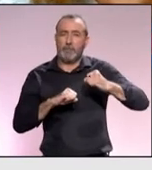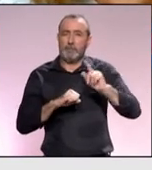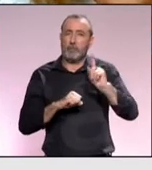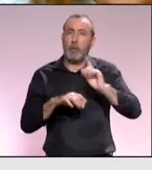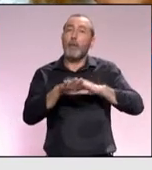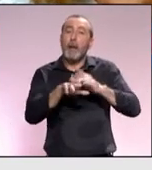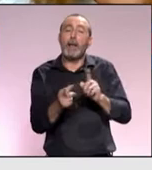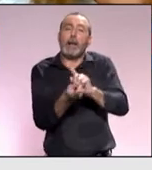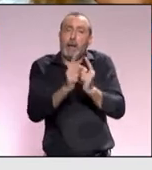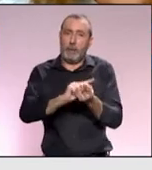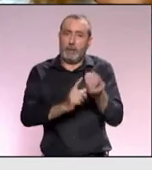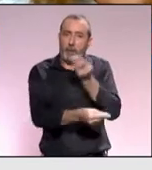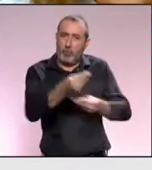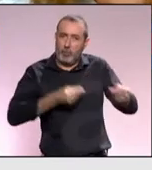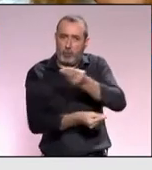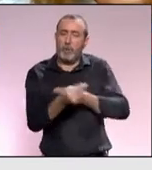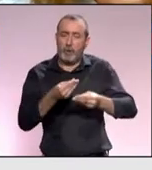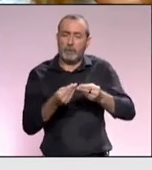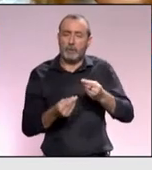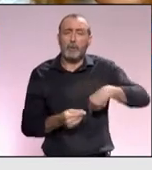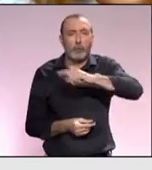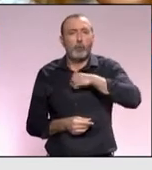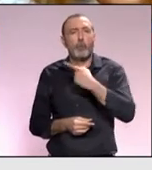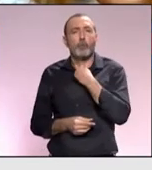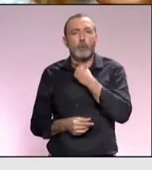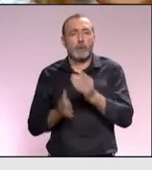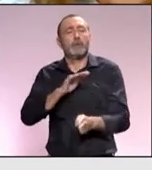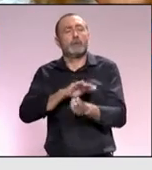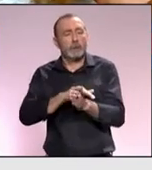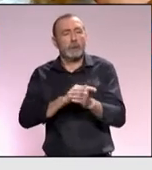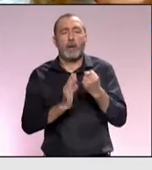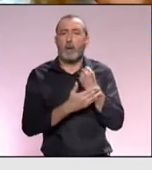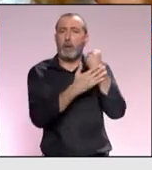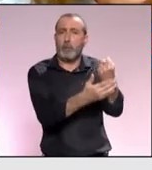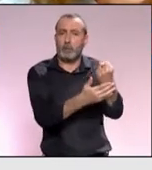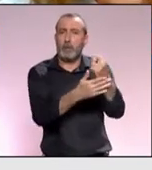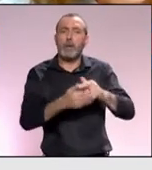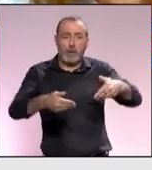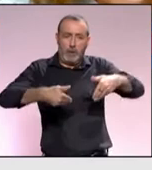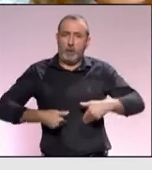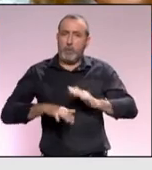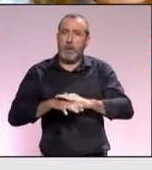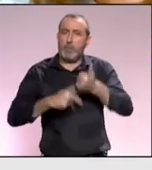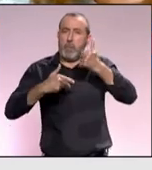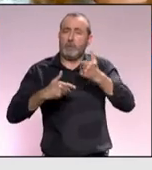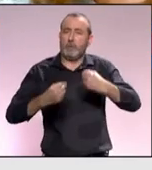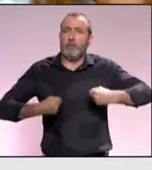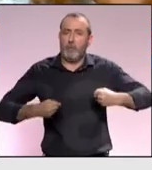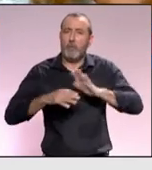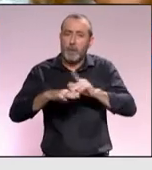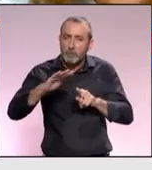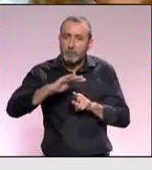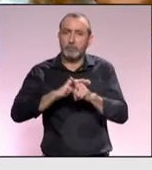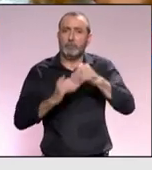nosotros sino para colaborar nos gustaría continuar apoyándonos y ayudarnos a ser fuertes para